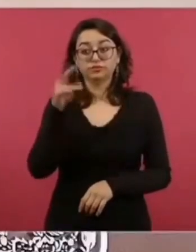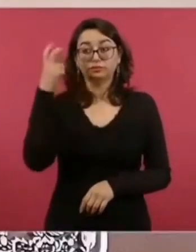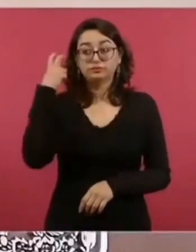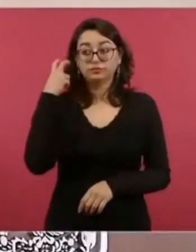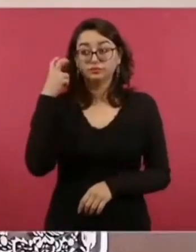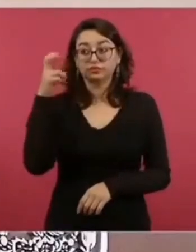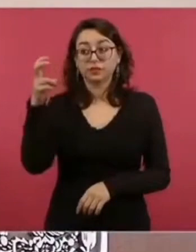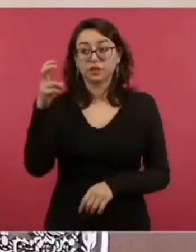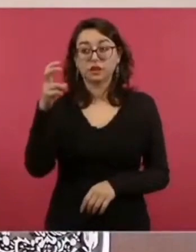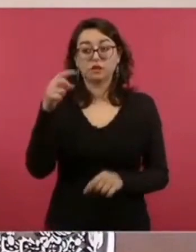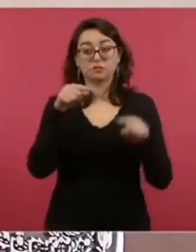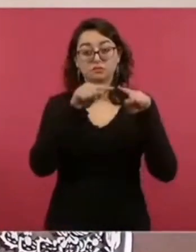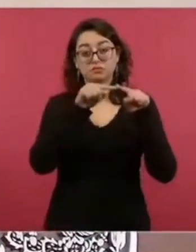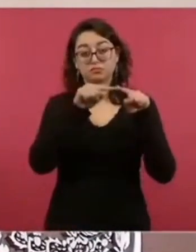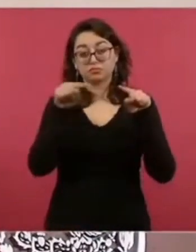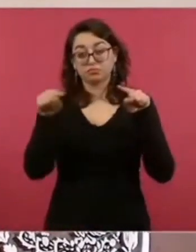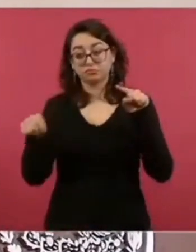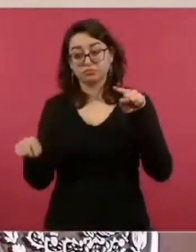me acomoden.